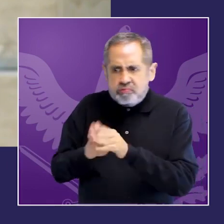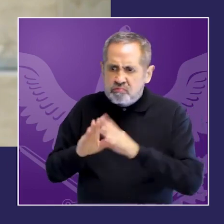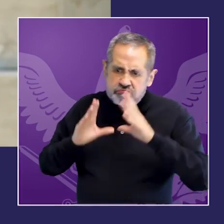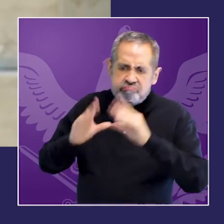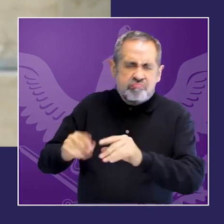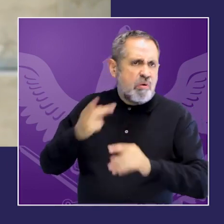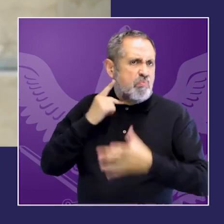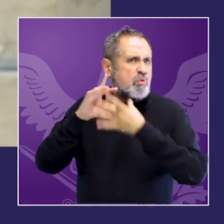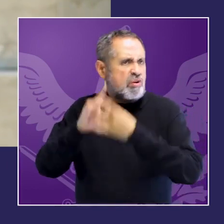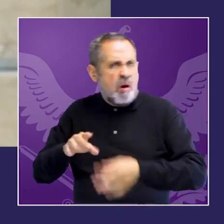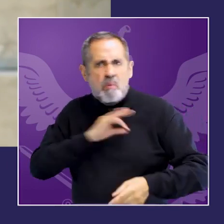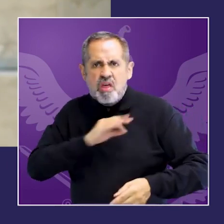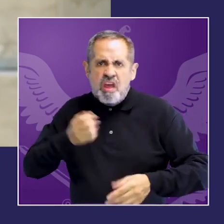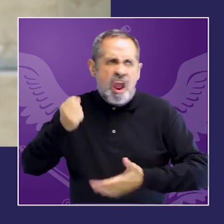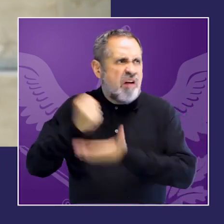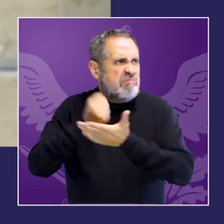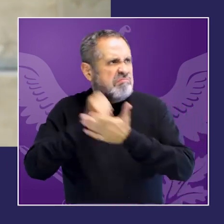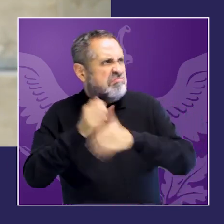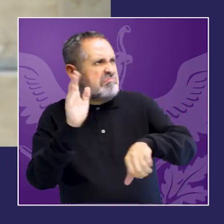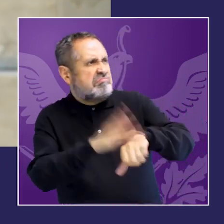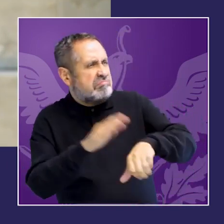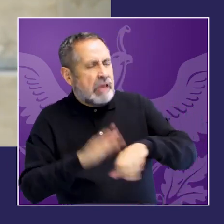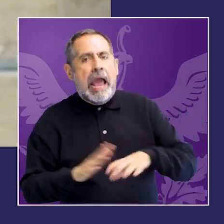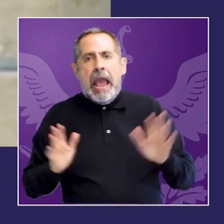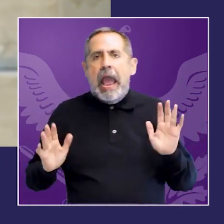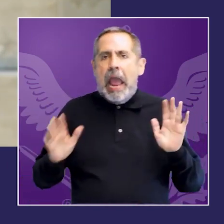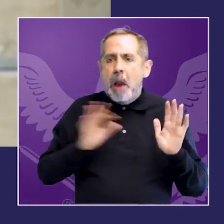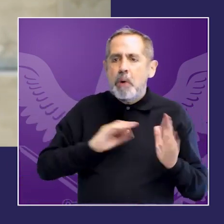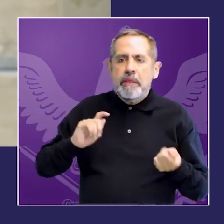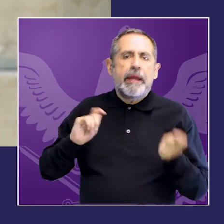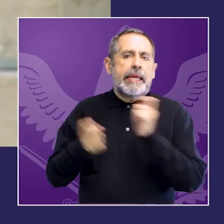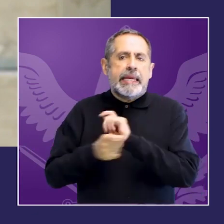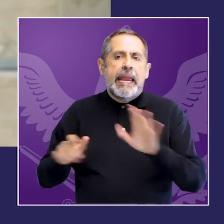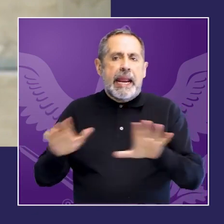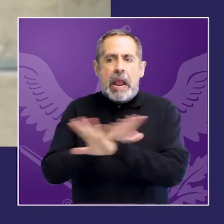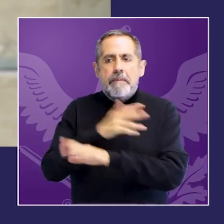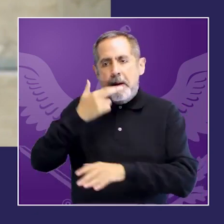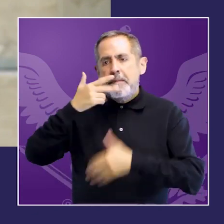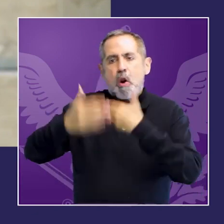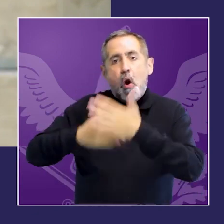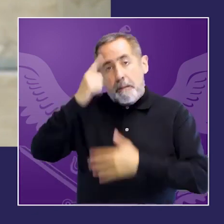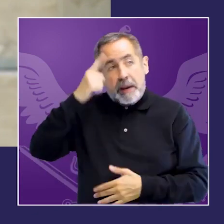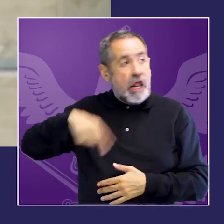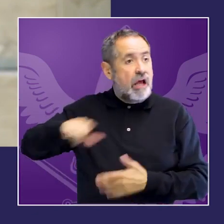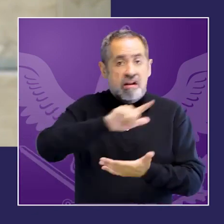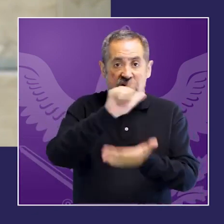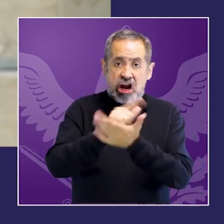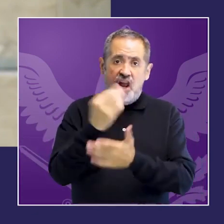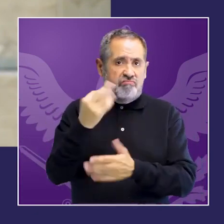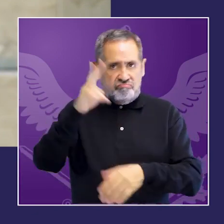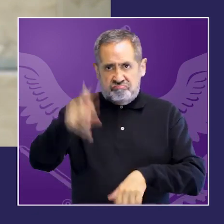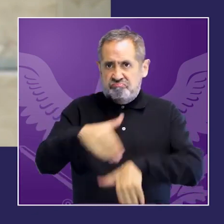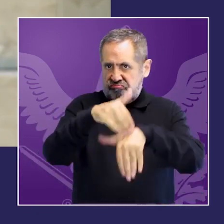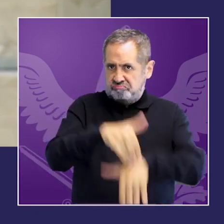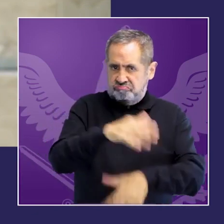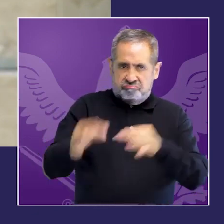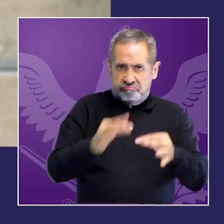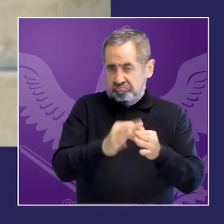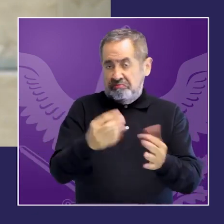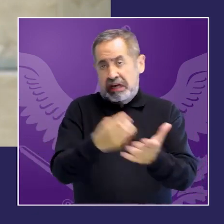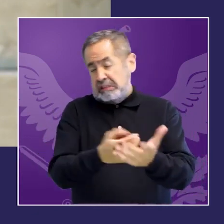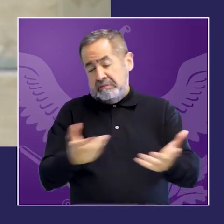política para exigir eso probablemente sea un facilitador para la aplicación de esa norma en este caso concreto ¿no?